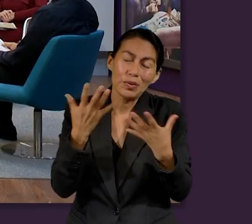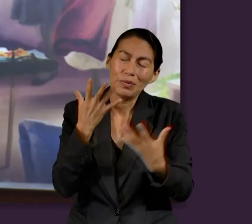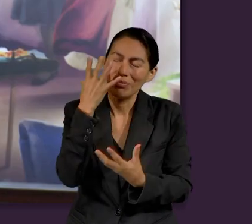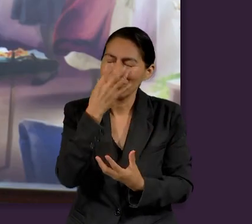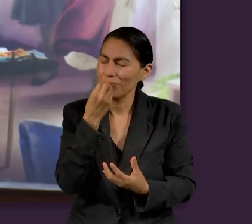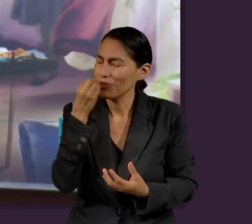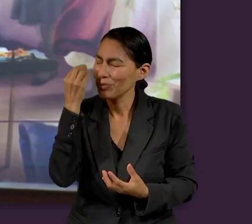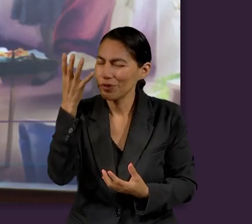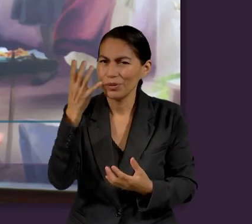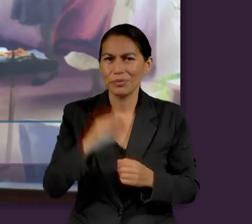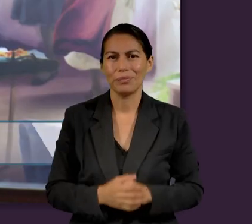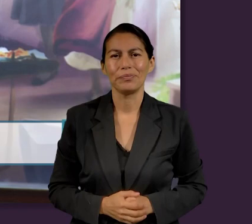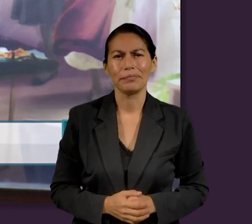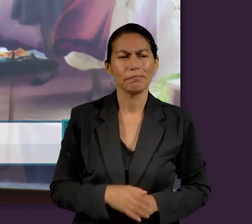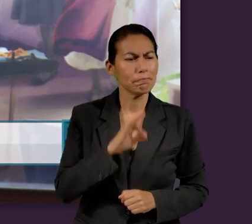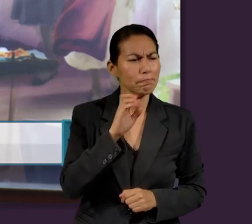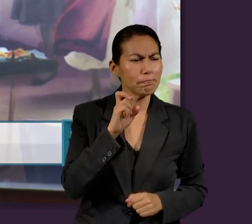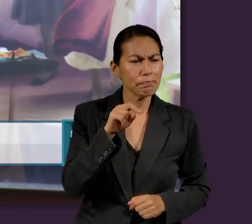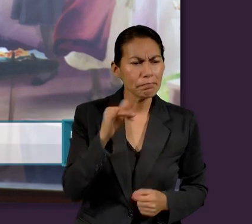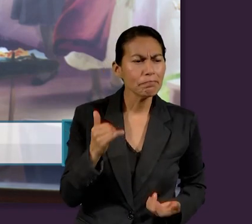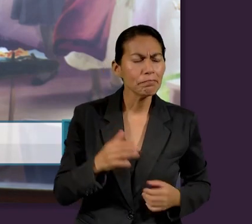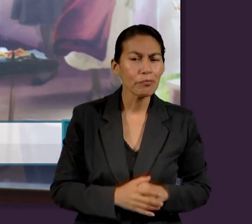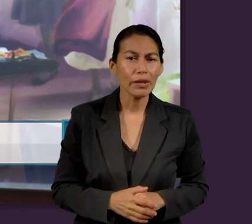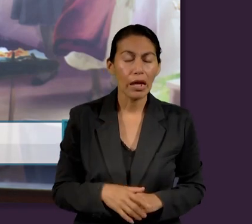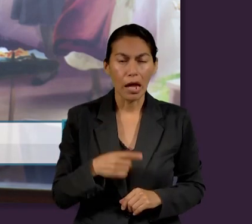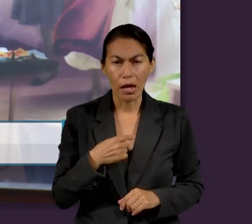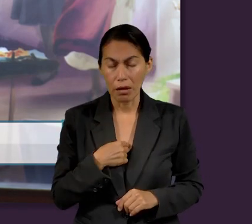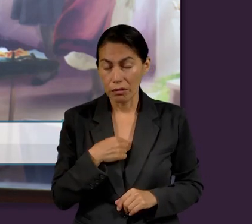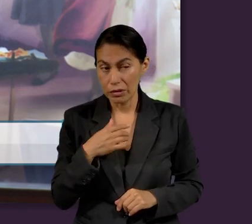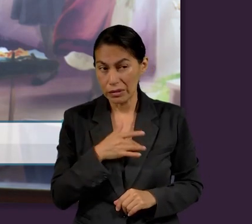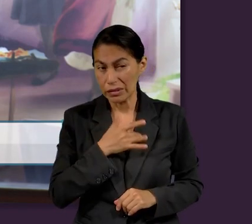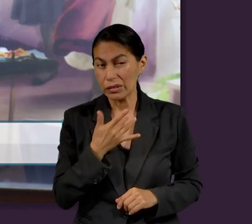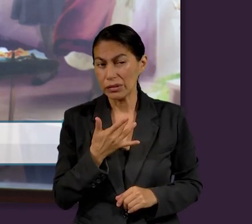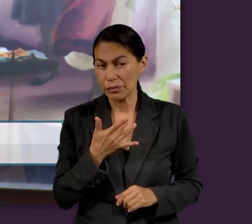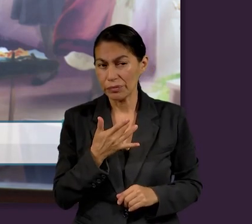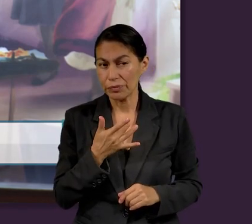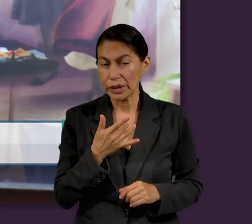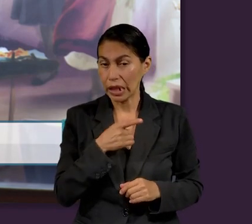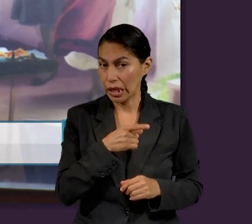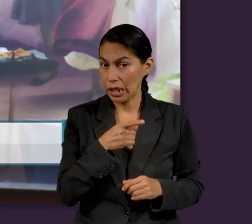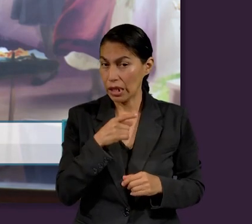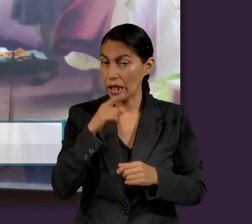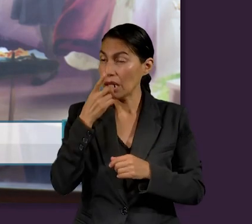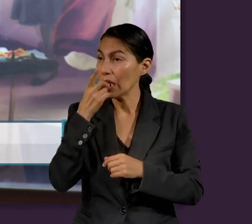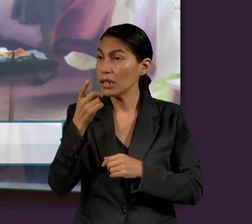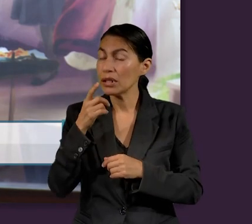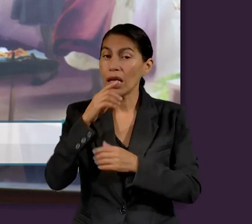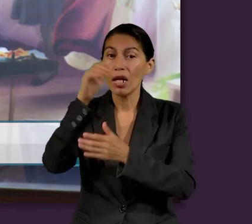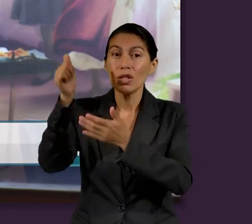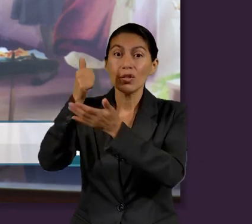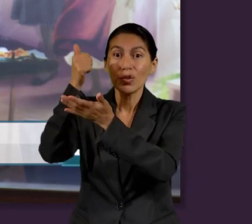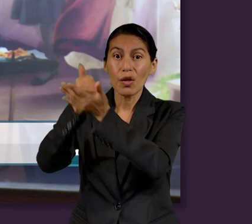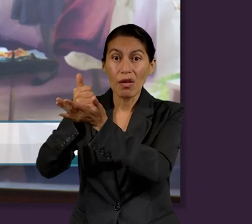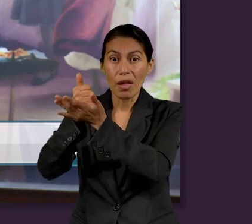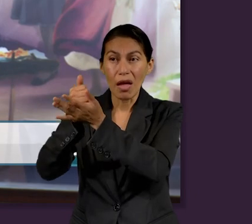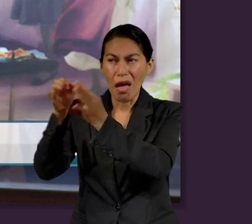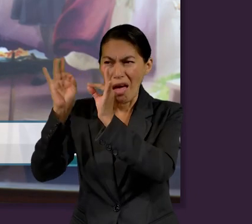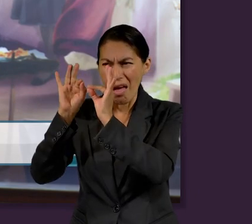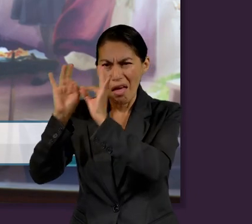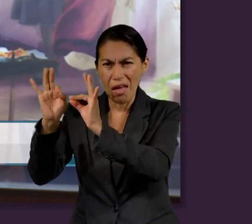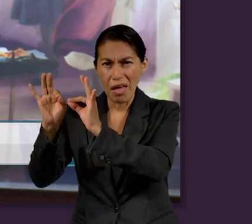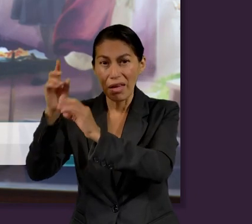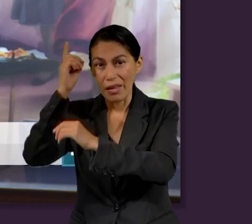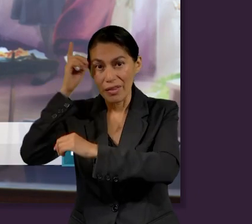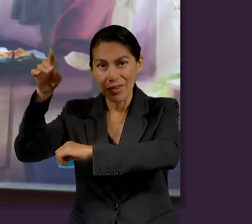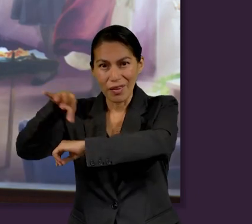Una cosa que me llamó mucho la atención es que la lección nos decía que es una ciudad con fundamentos, una ciudad cuyo